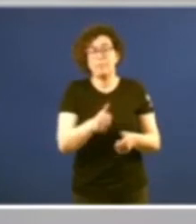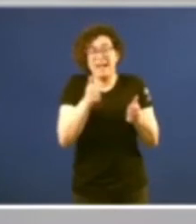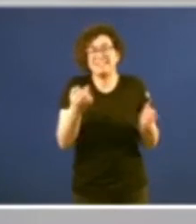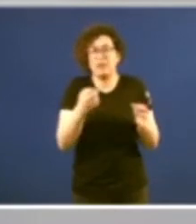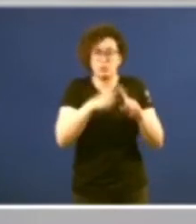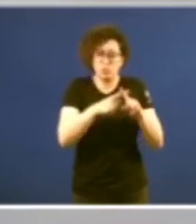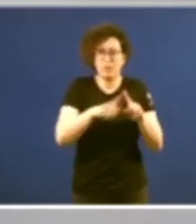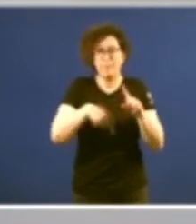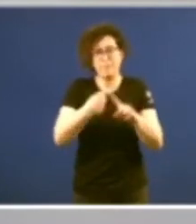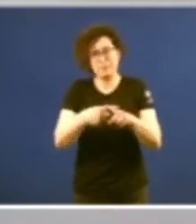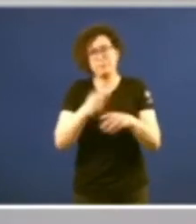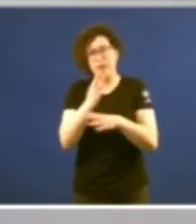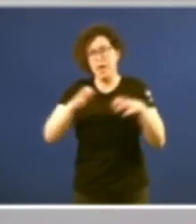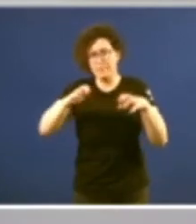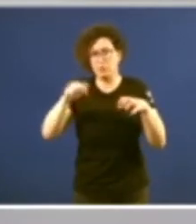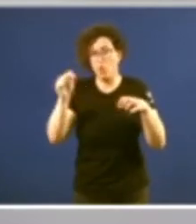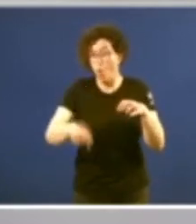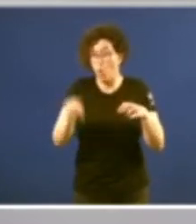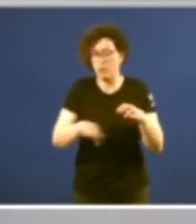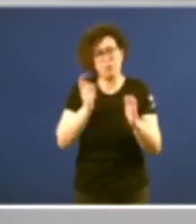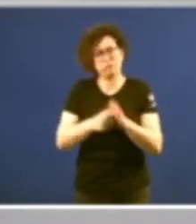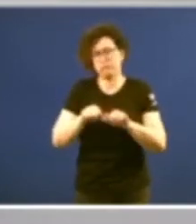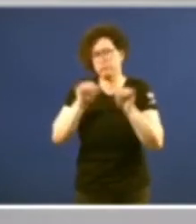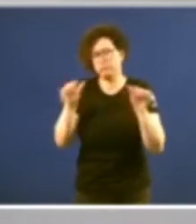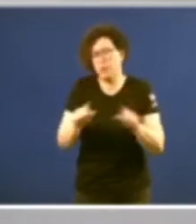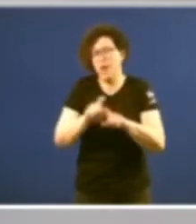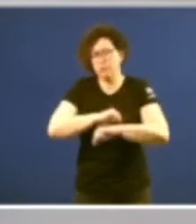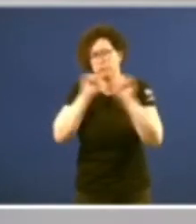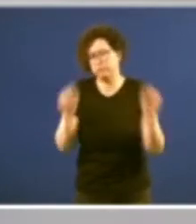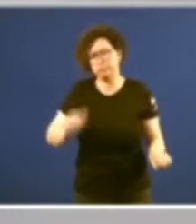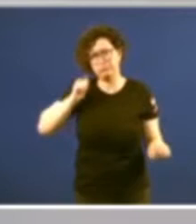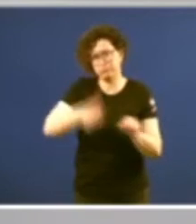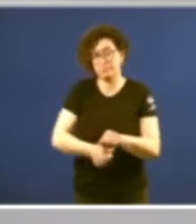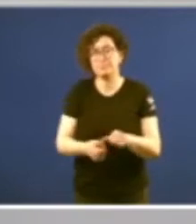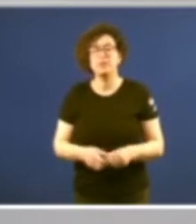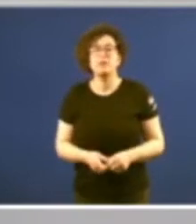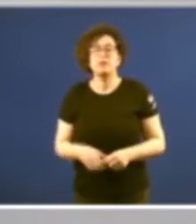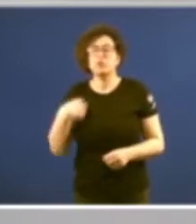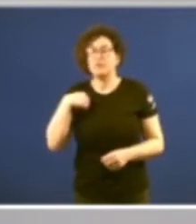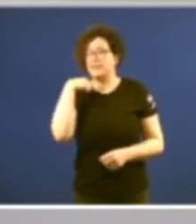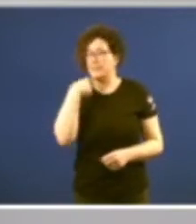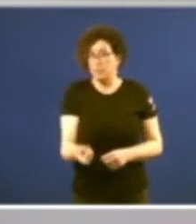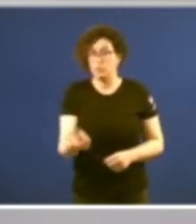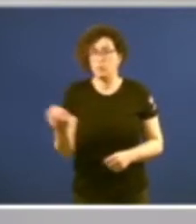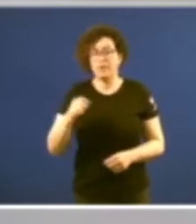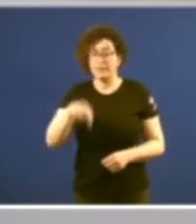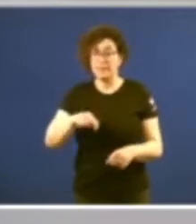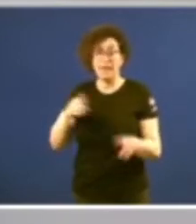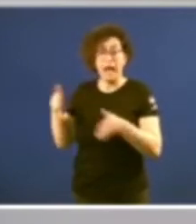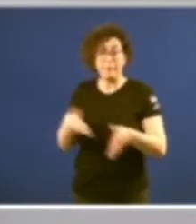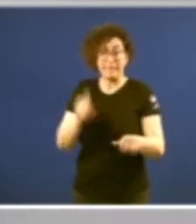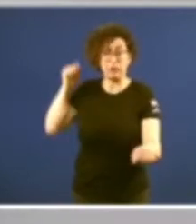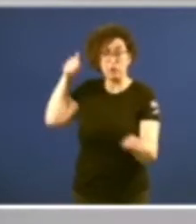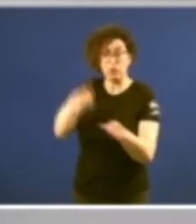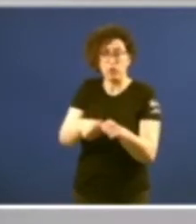e o Parlamento hoxe plenamente consolidadas Como teño dito esta singradura non sería